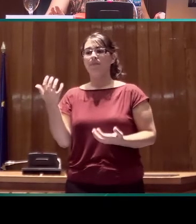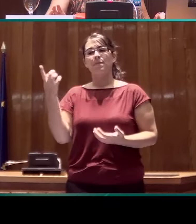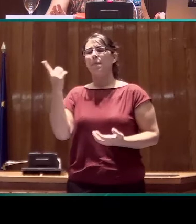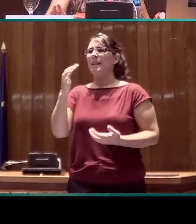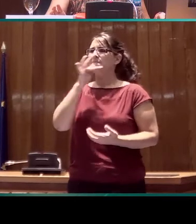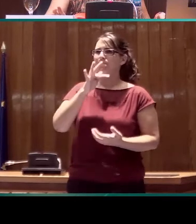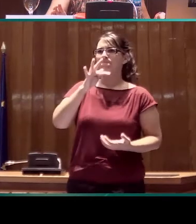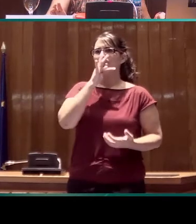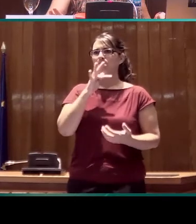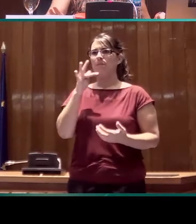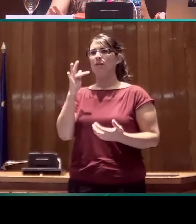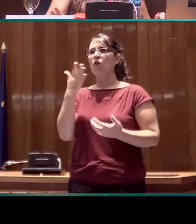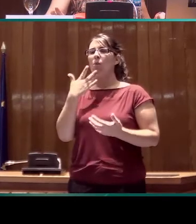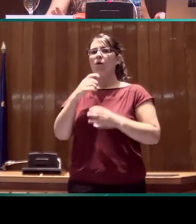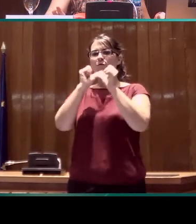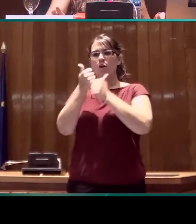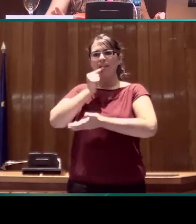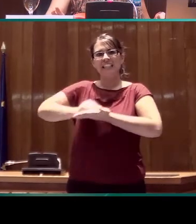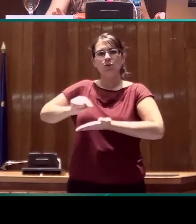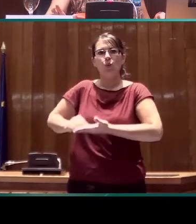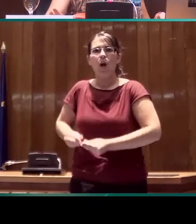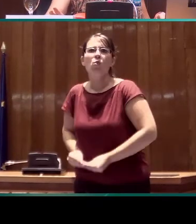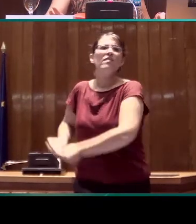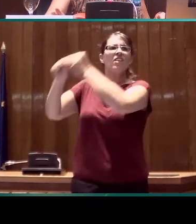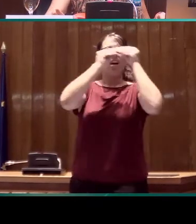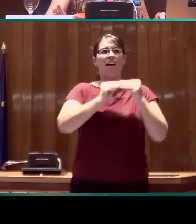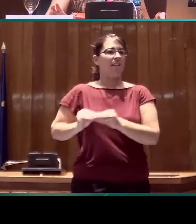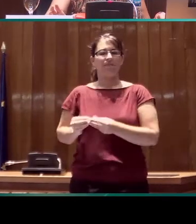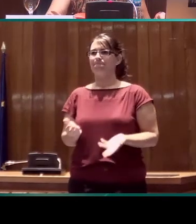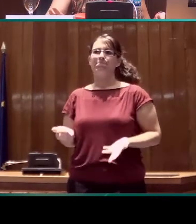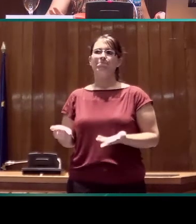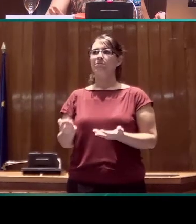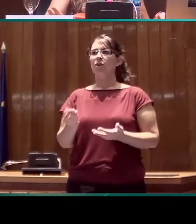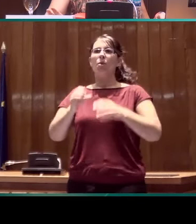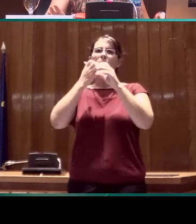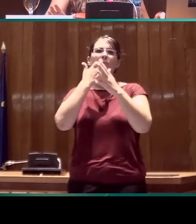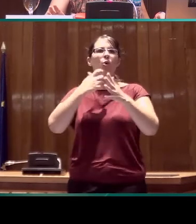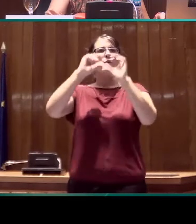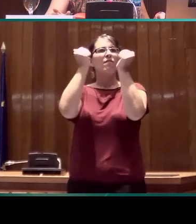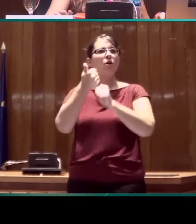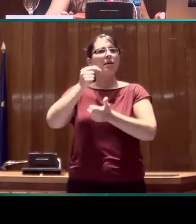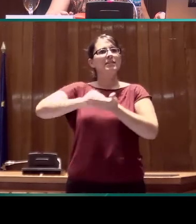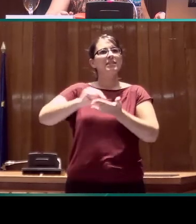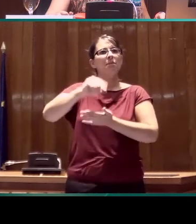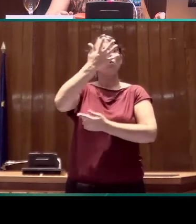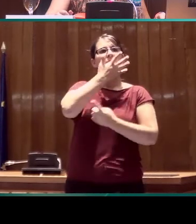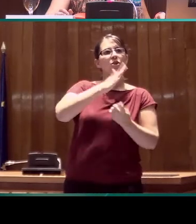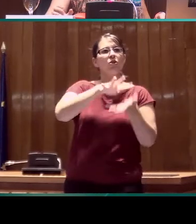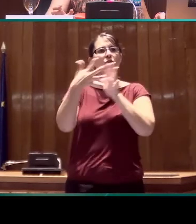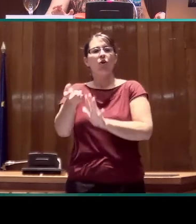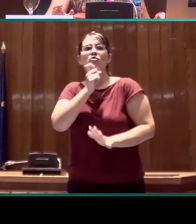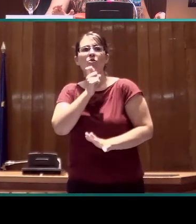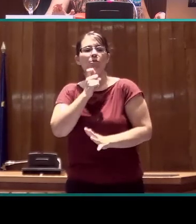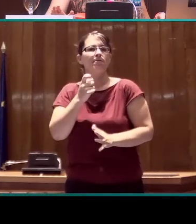todavía una escritura unificada, no hay todavía una toma de decisiones sobre cómo se escribe tal o cual signo y